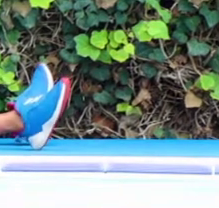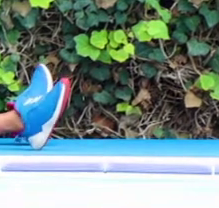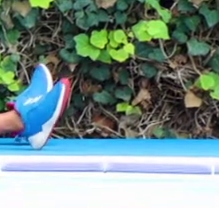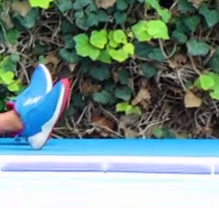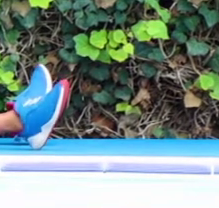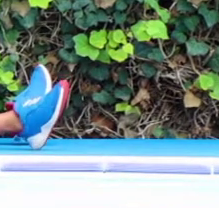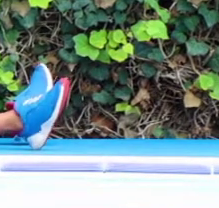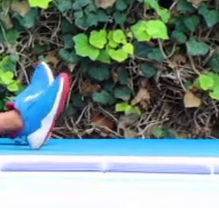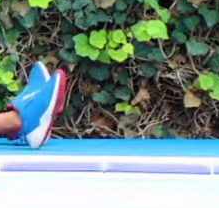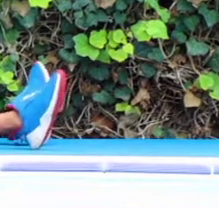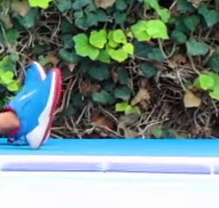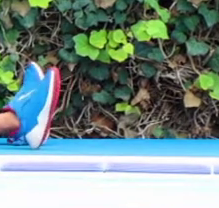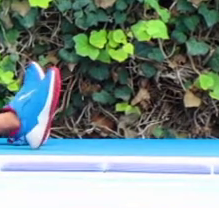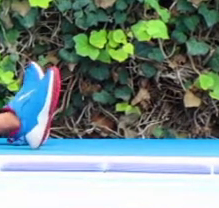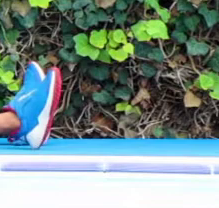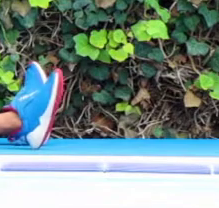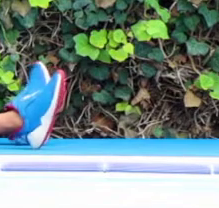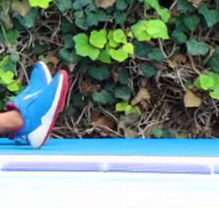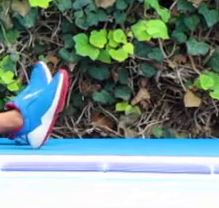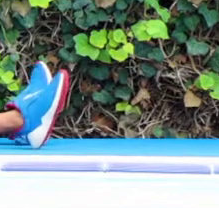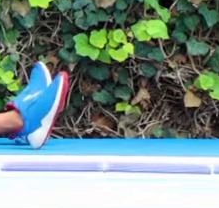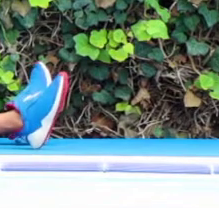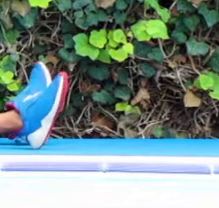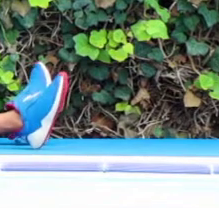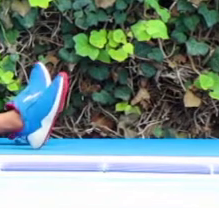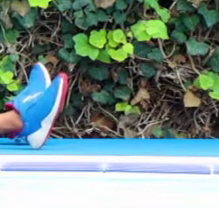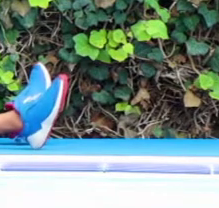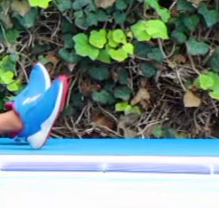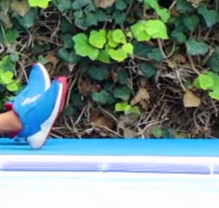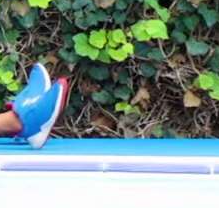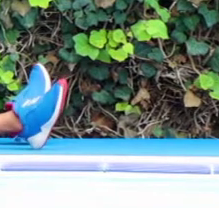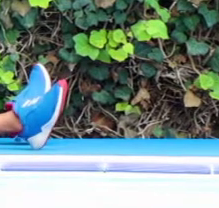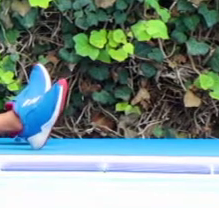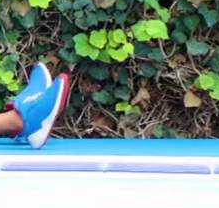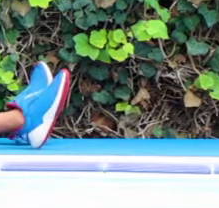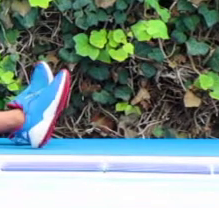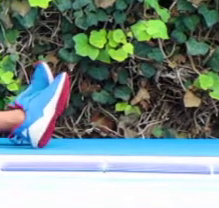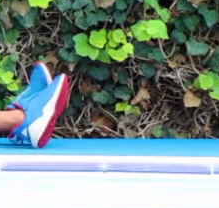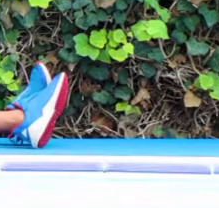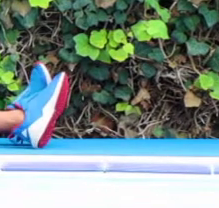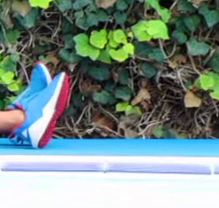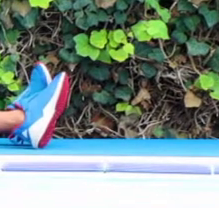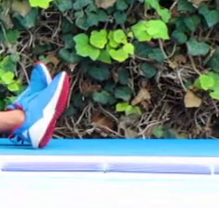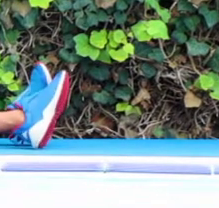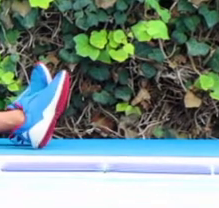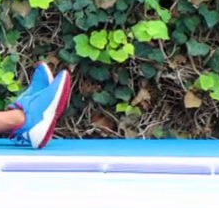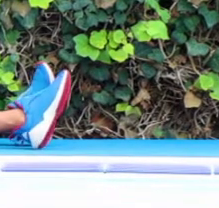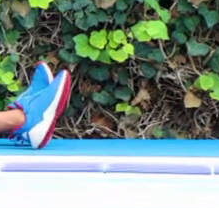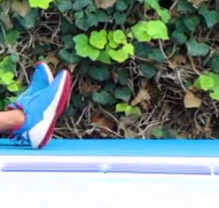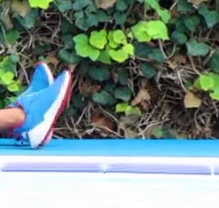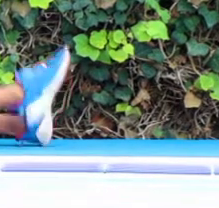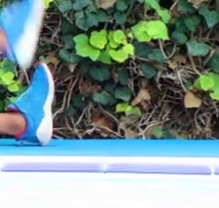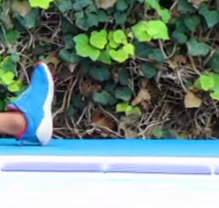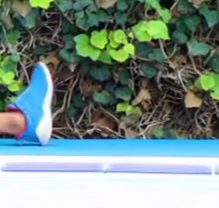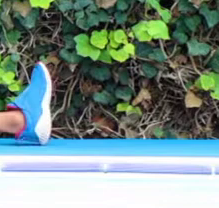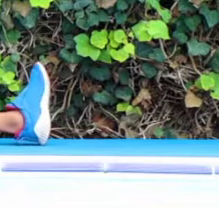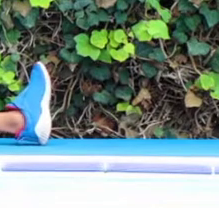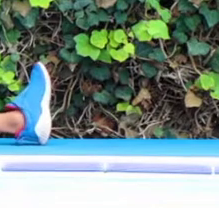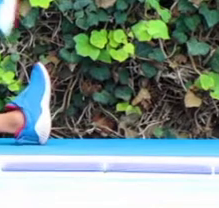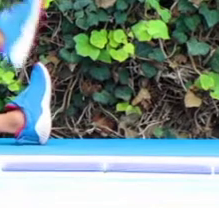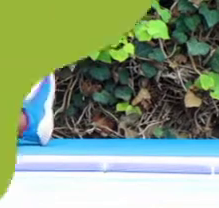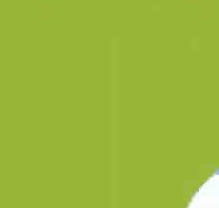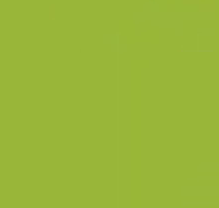Volvemos a respirar. Y nos preparamos para hacer otra vez el ejercicio. Levantamos pierna